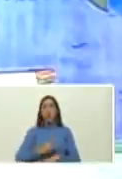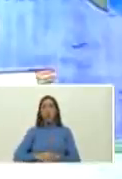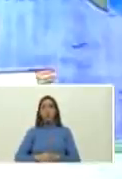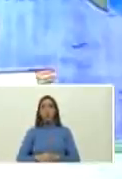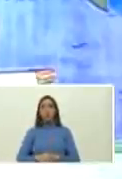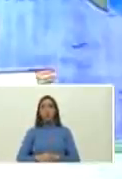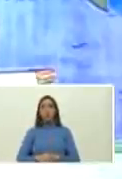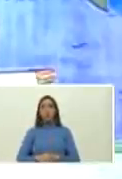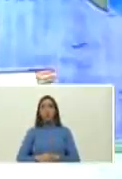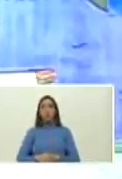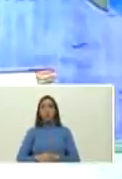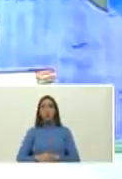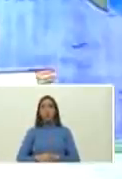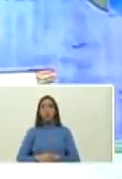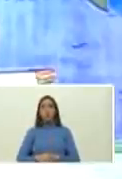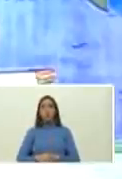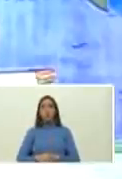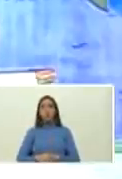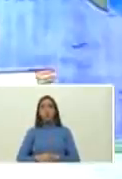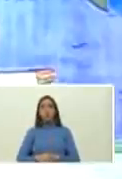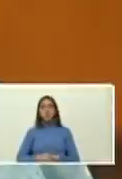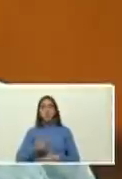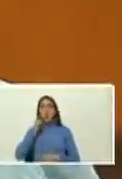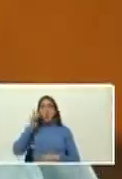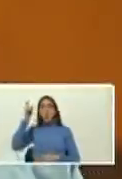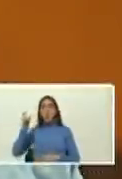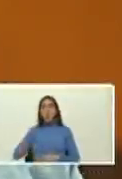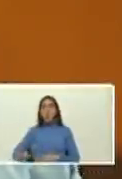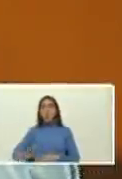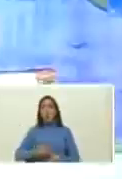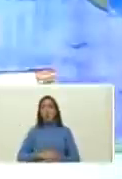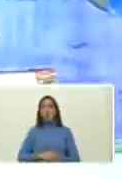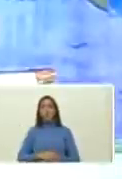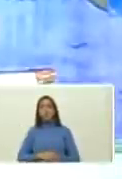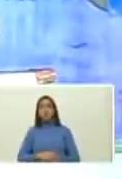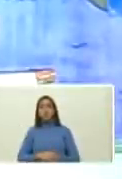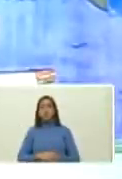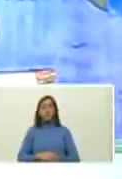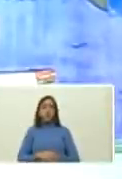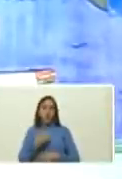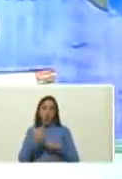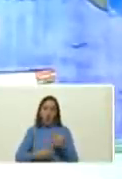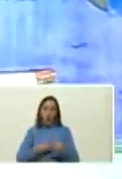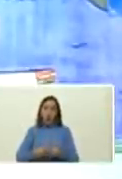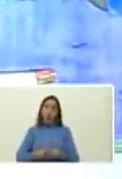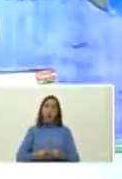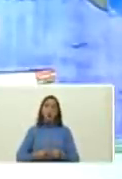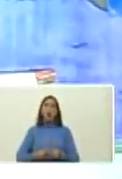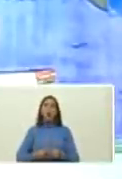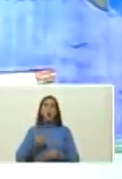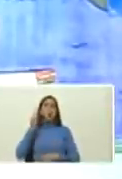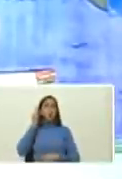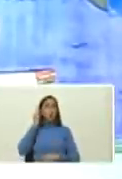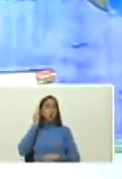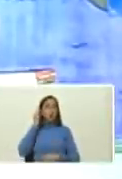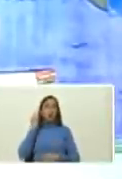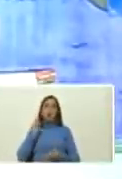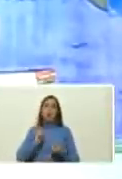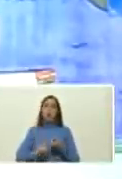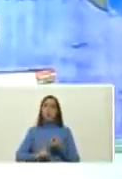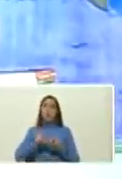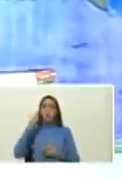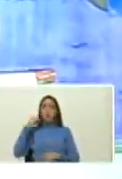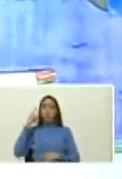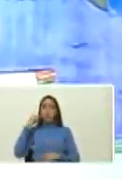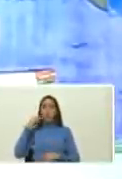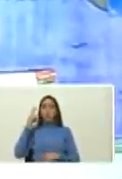el Inés Figueroa que hace de Juana Andrea la esposa del negro